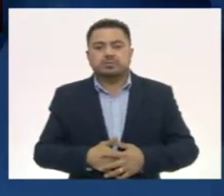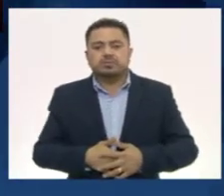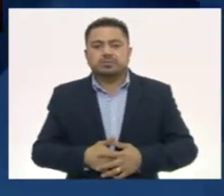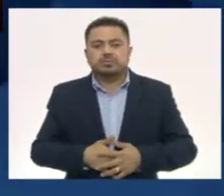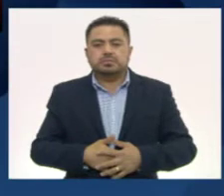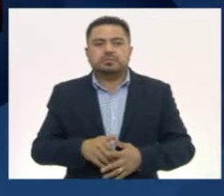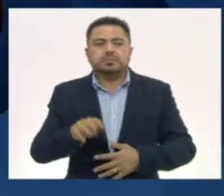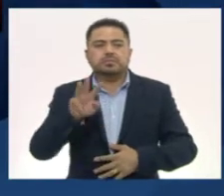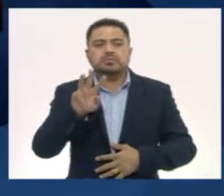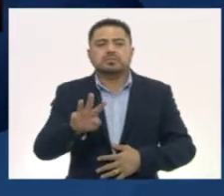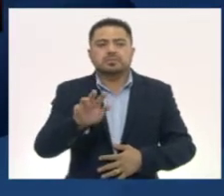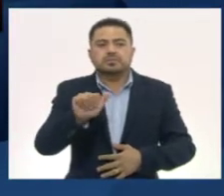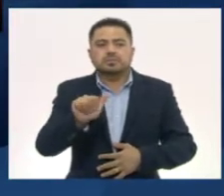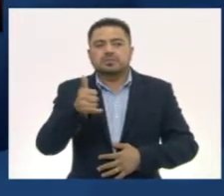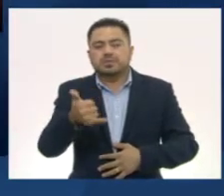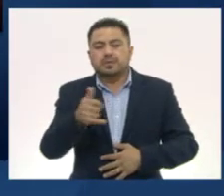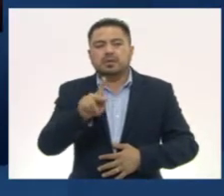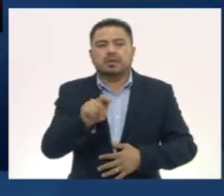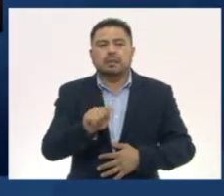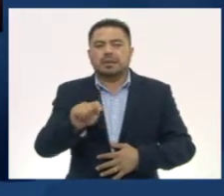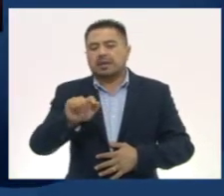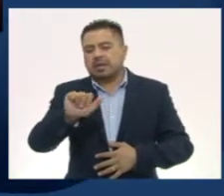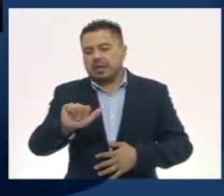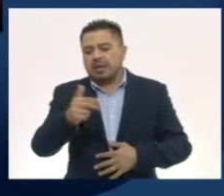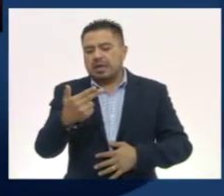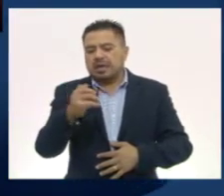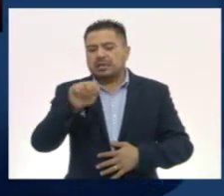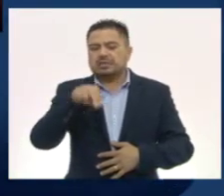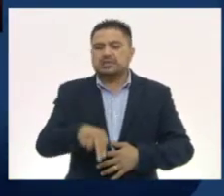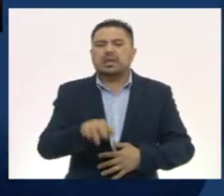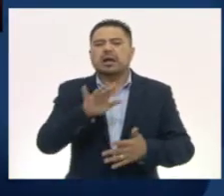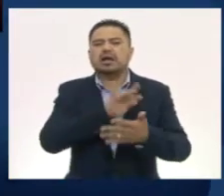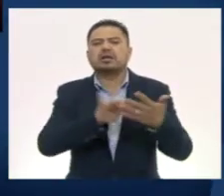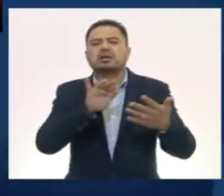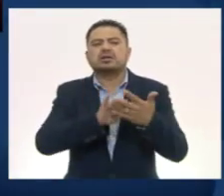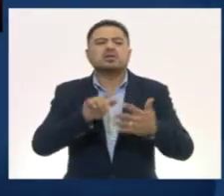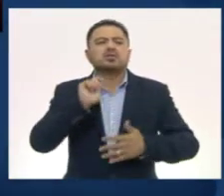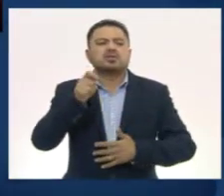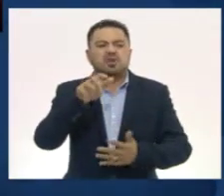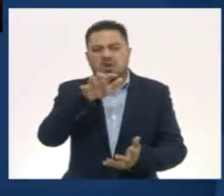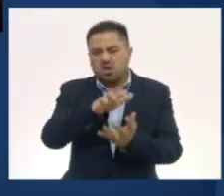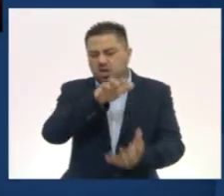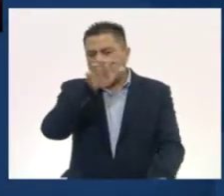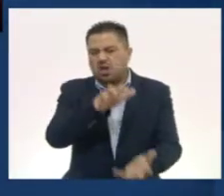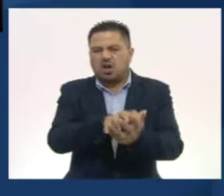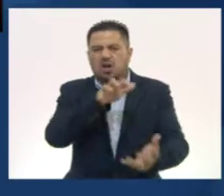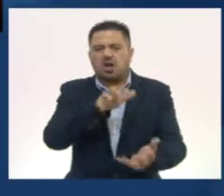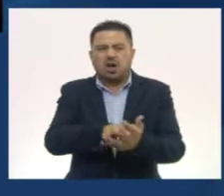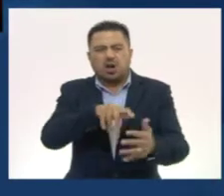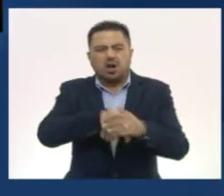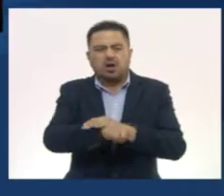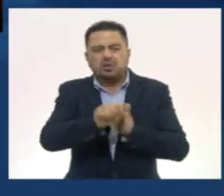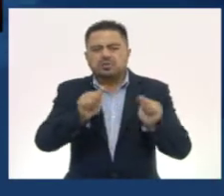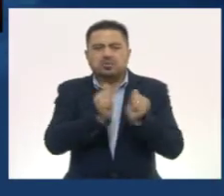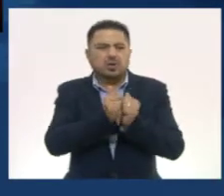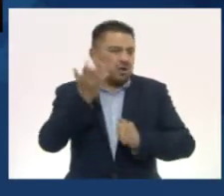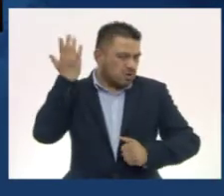Guay, pat, ajín. Se lee el cocodrilo del abismo en el lomo.